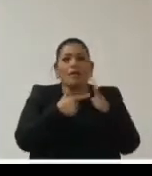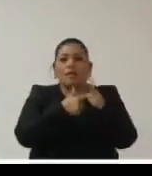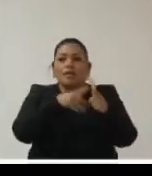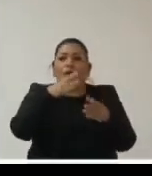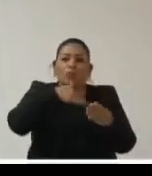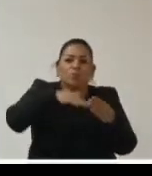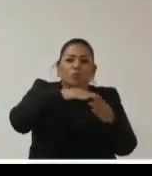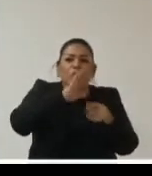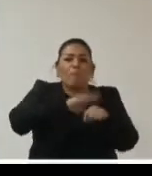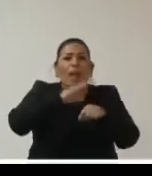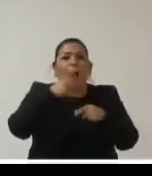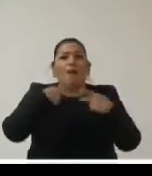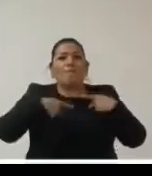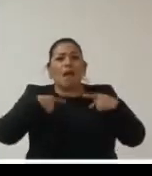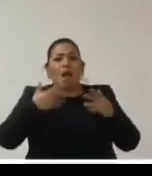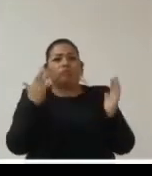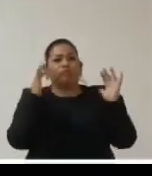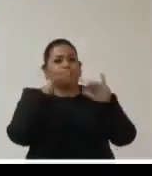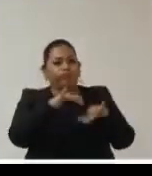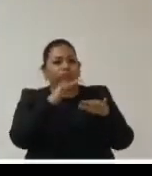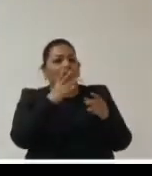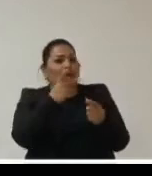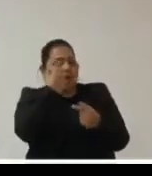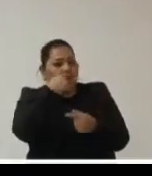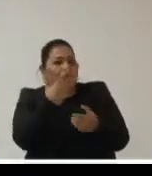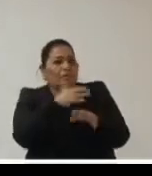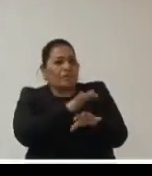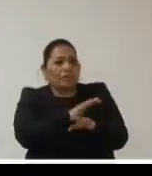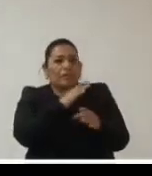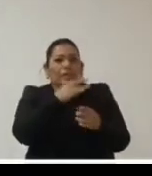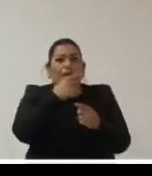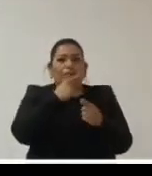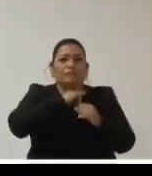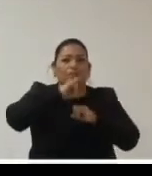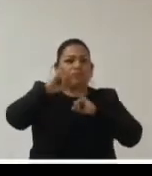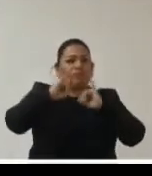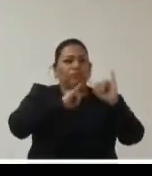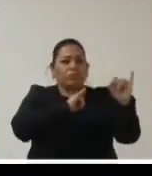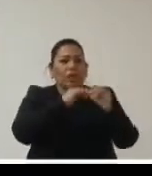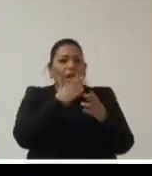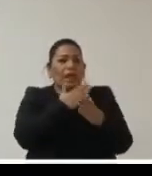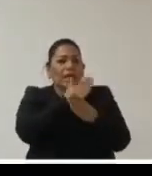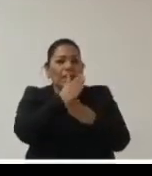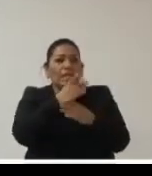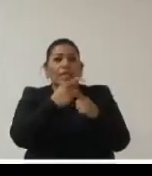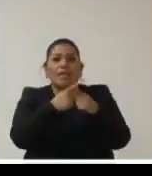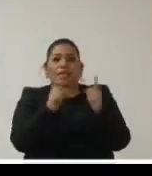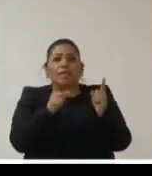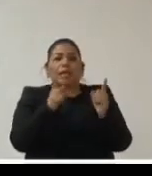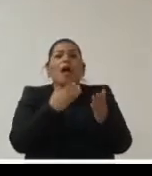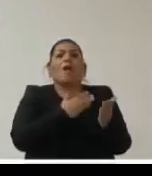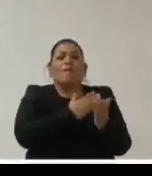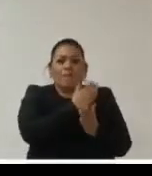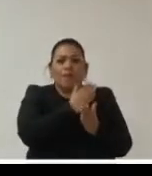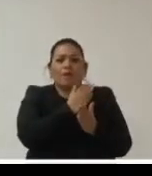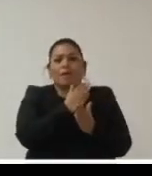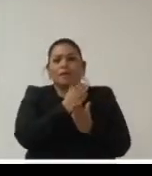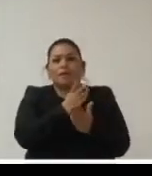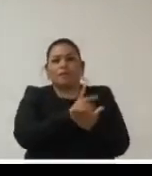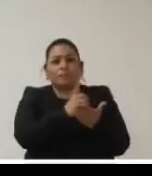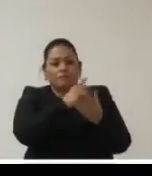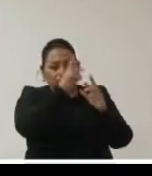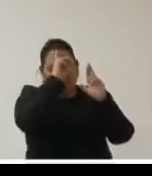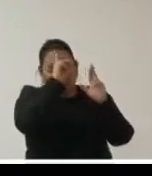a más actores a más involucrados tenemos que hacer llegar de una manera distinta el acceso a la información